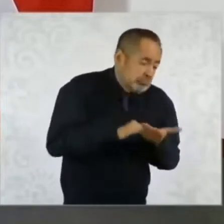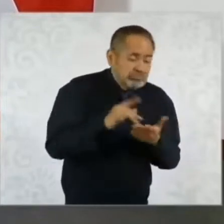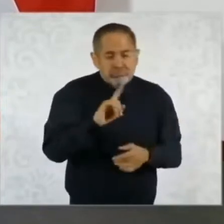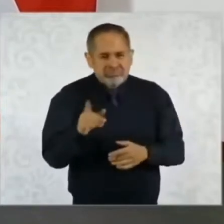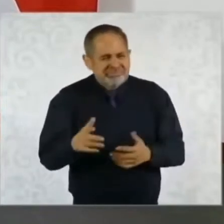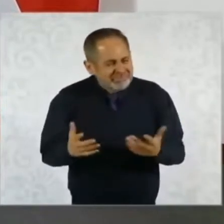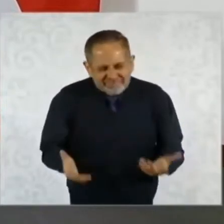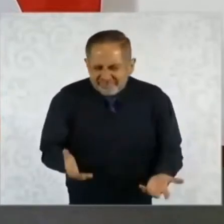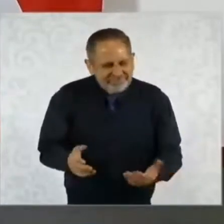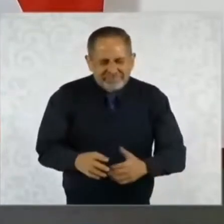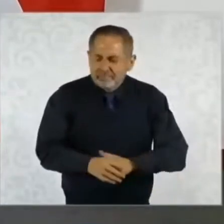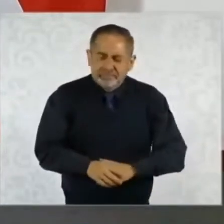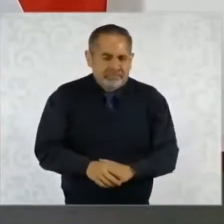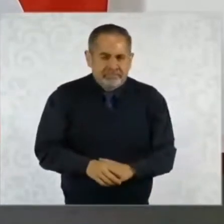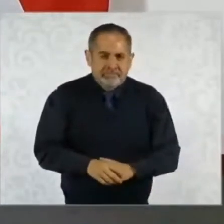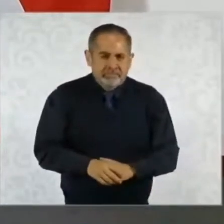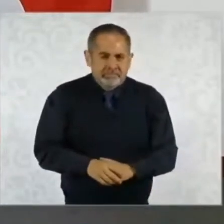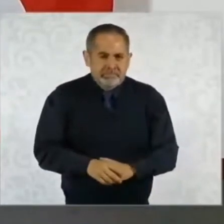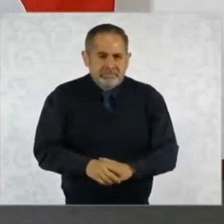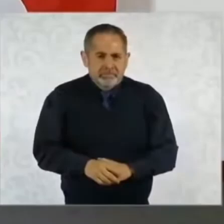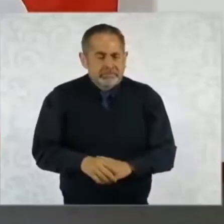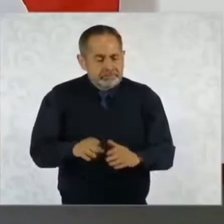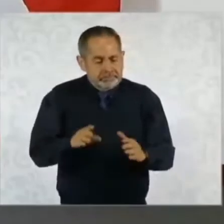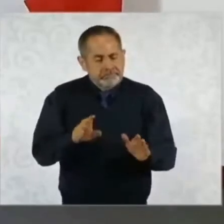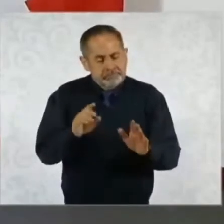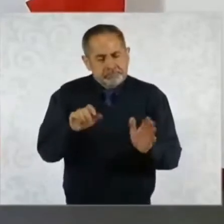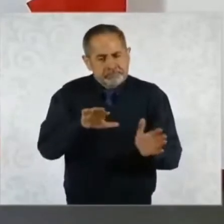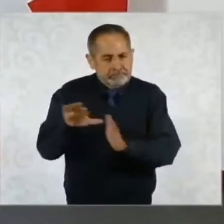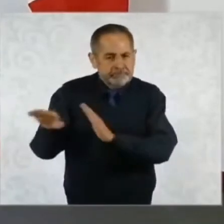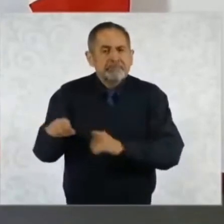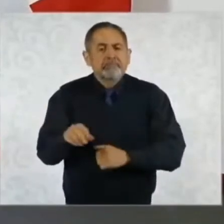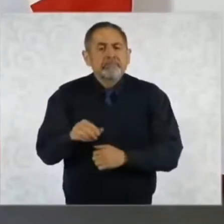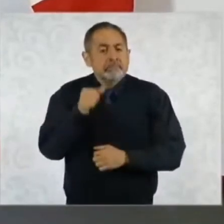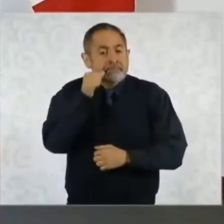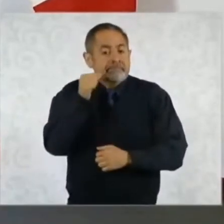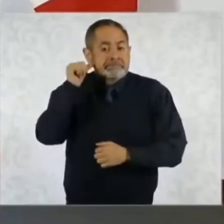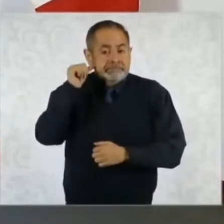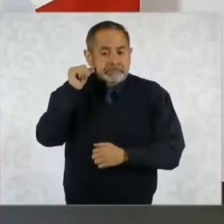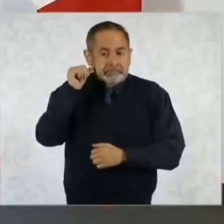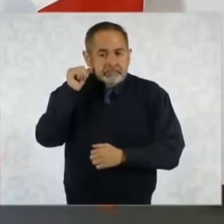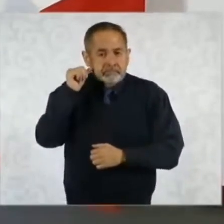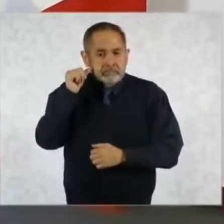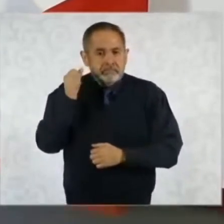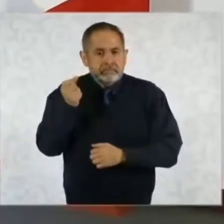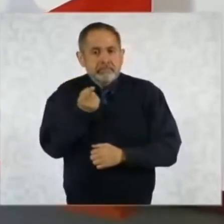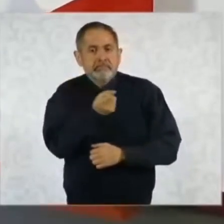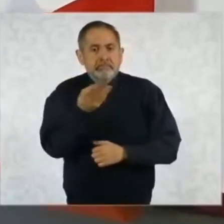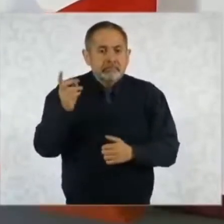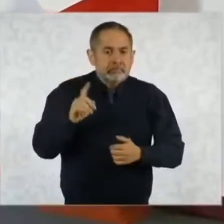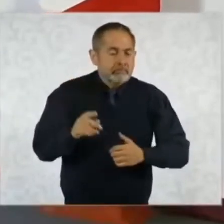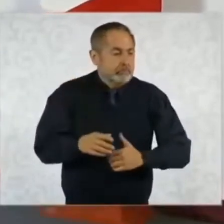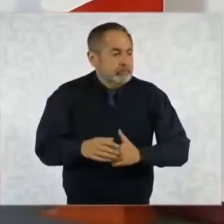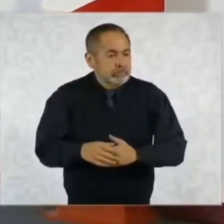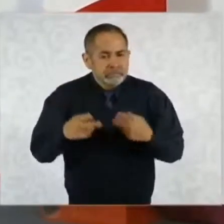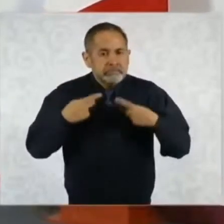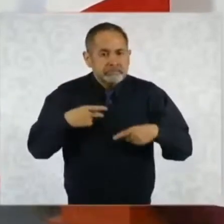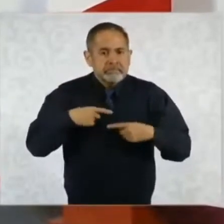Bueno, ayer hubo quien, cambiando un poquito, se molestó de la disculpa pública.